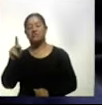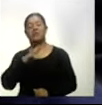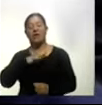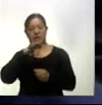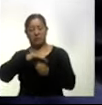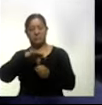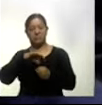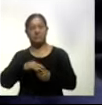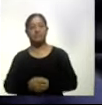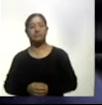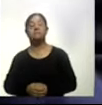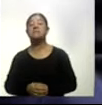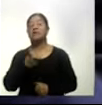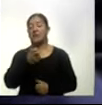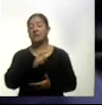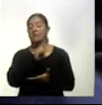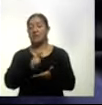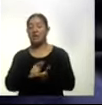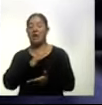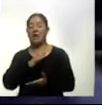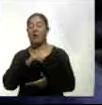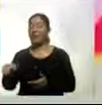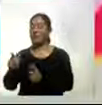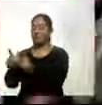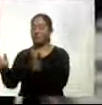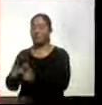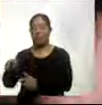una atribución que por ley corresponde al parlamento